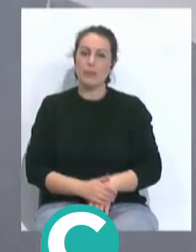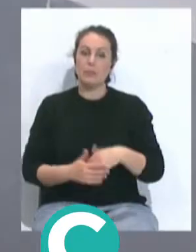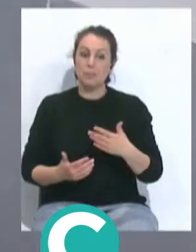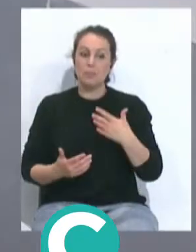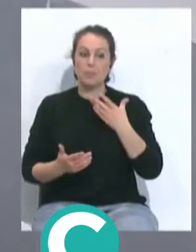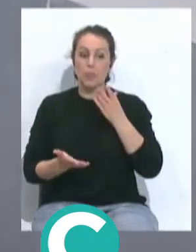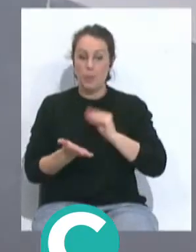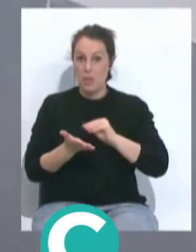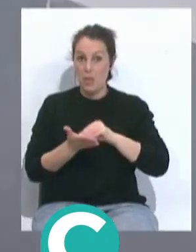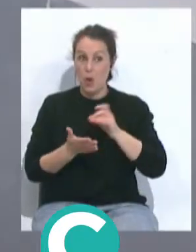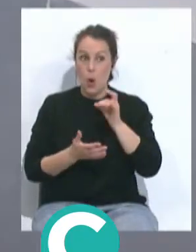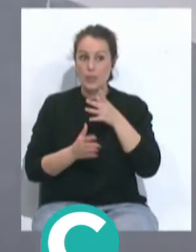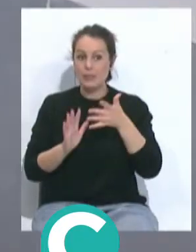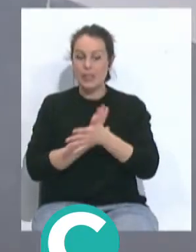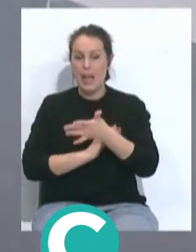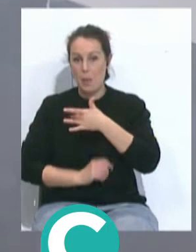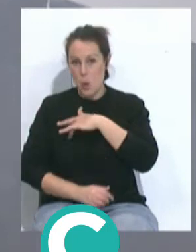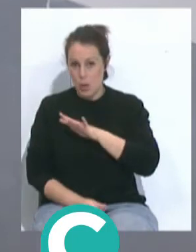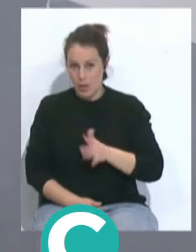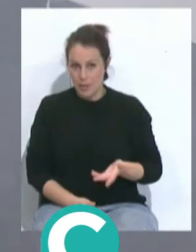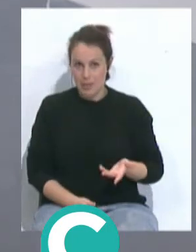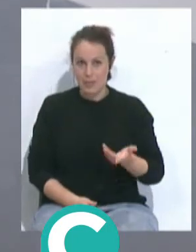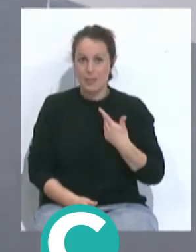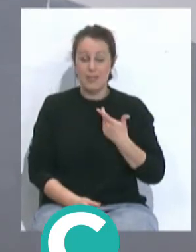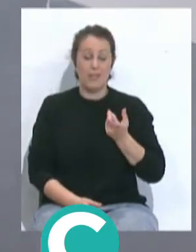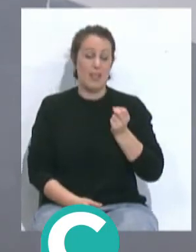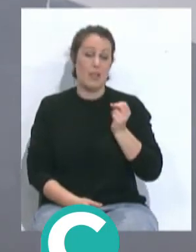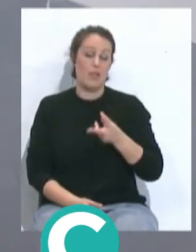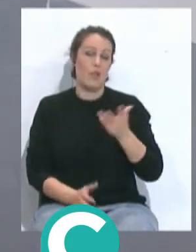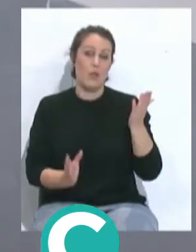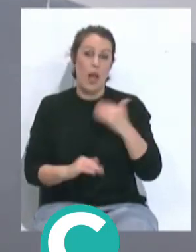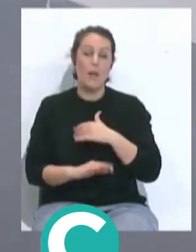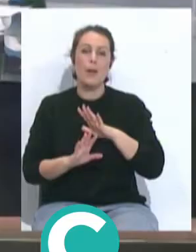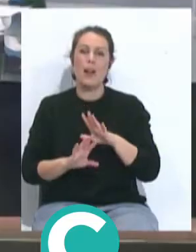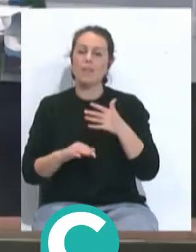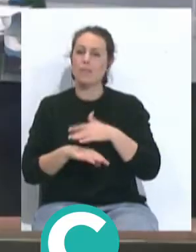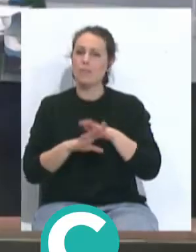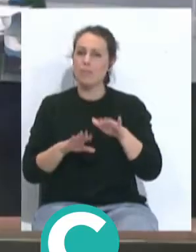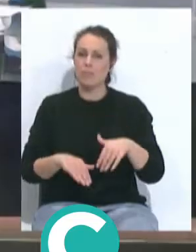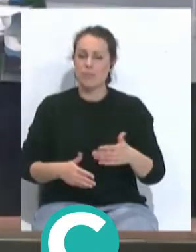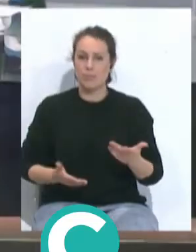muchas veces goles son amores y no buenas razones, pero resulta que